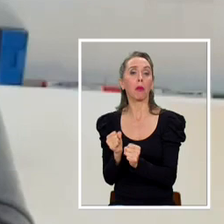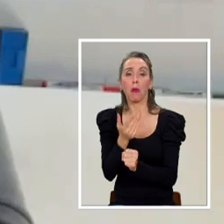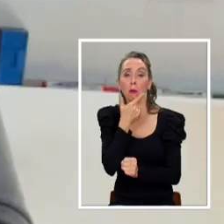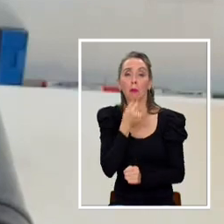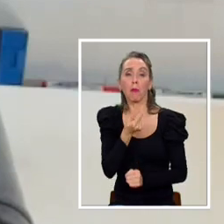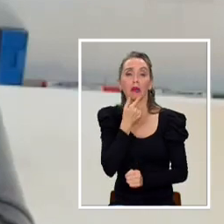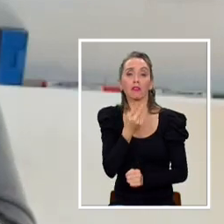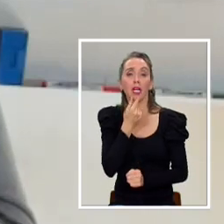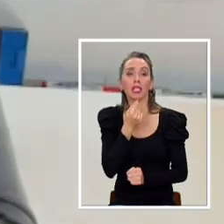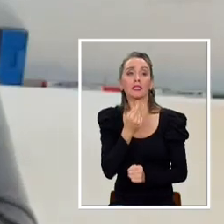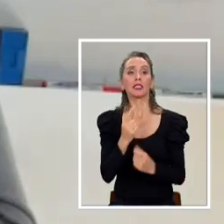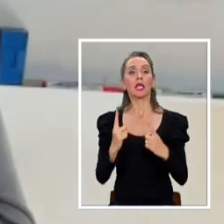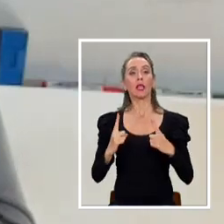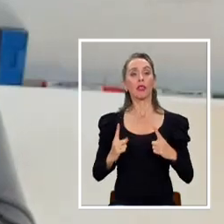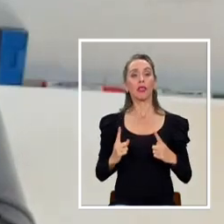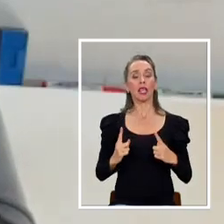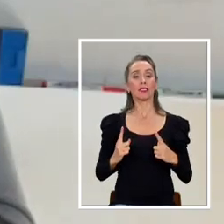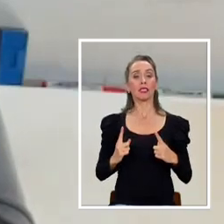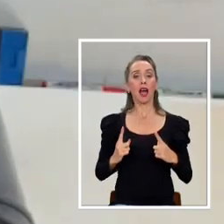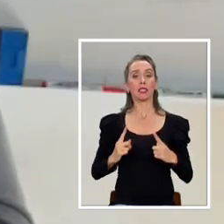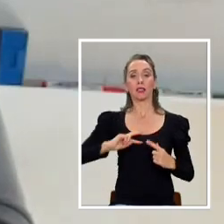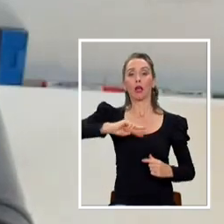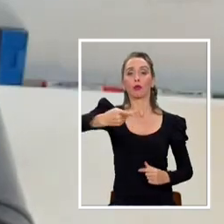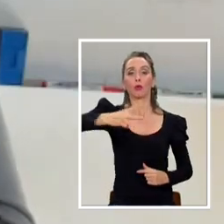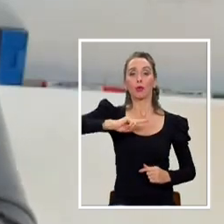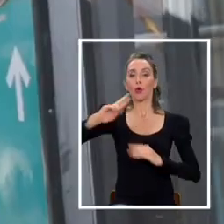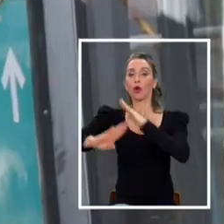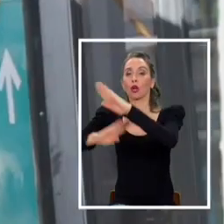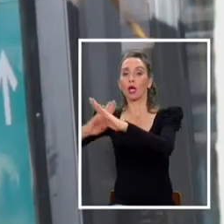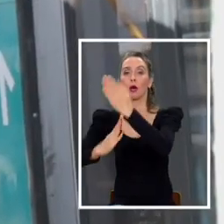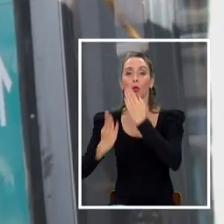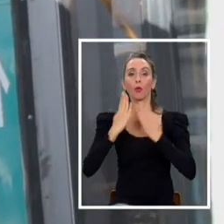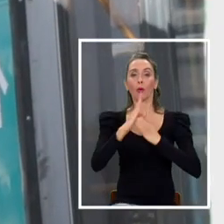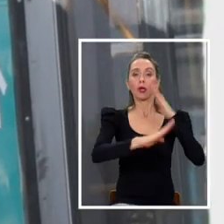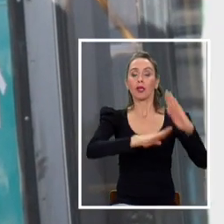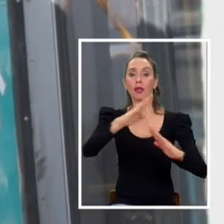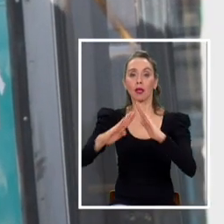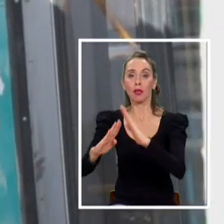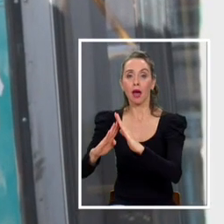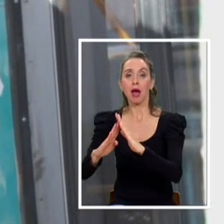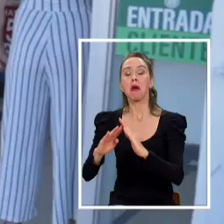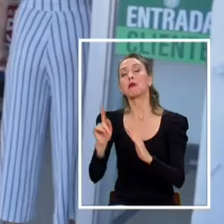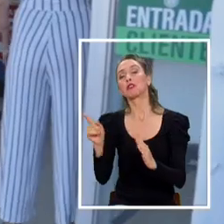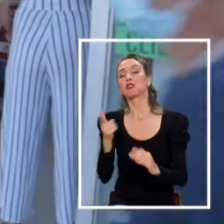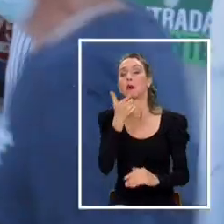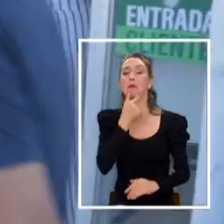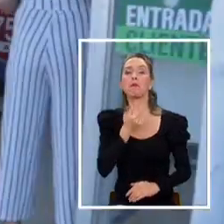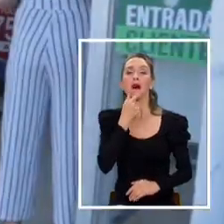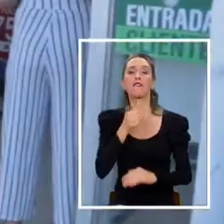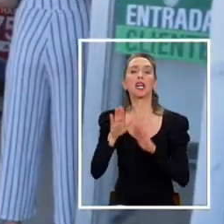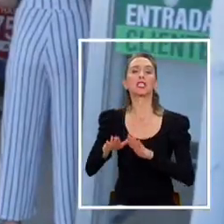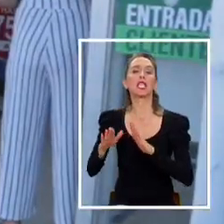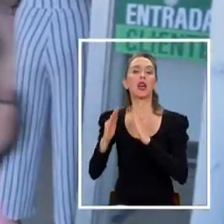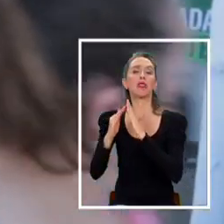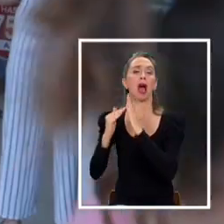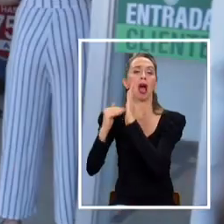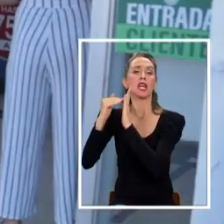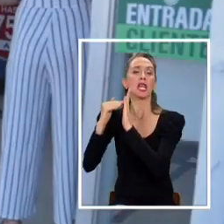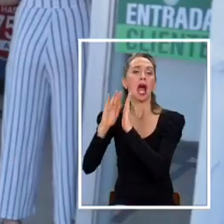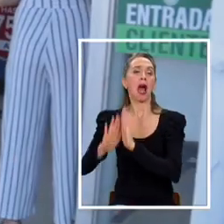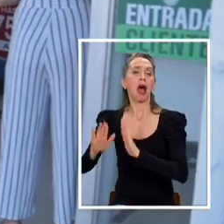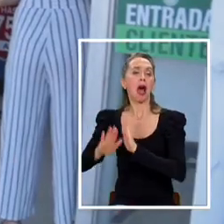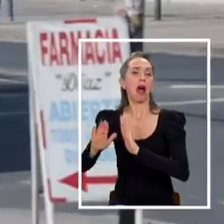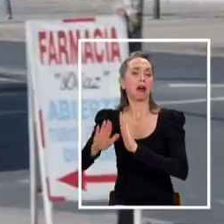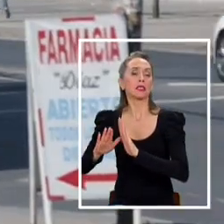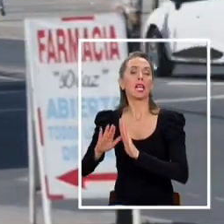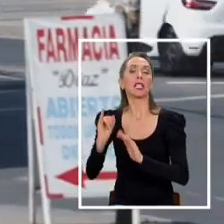descansar en los cuidados y por lo tanto les resulta relativamente más fácil quedarse en la casa y combinarlo